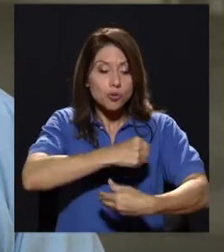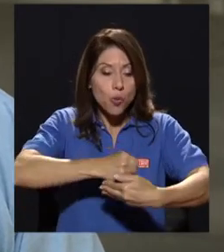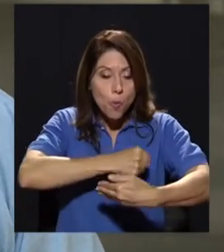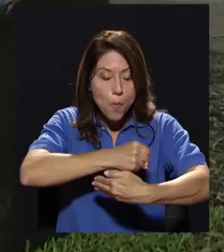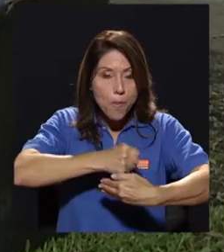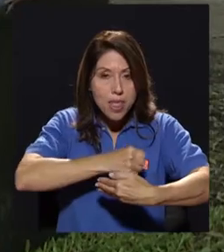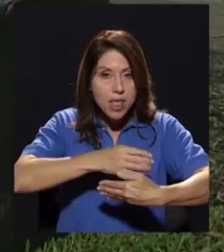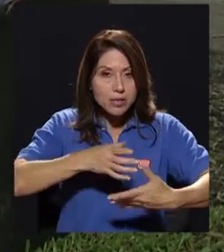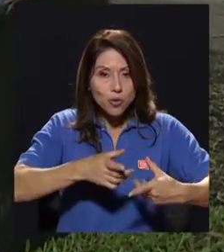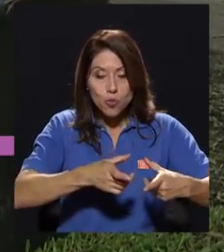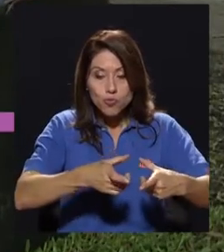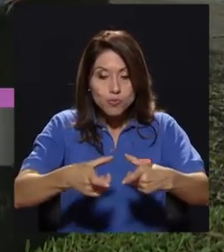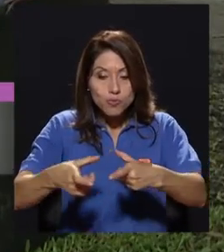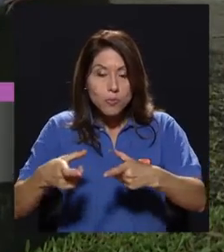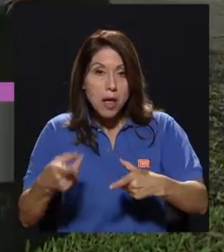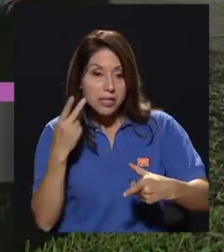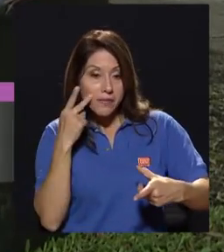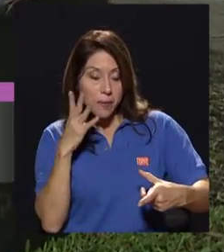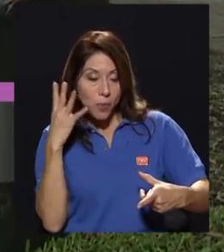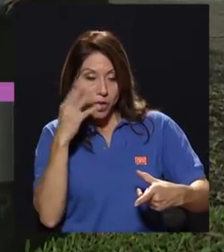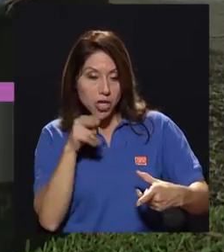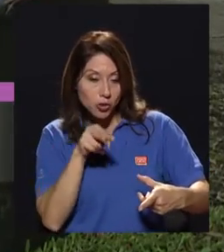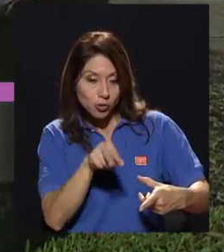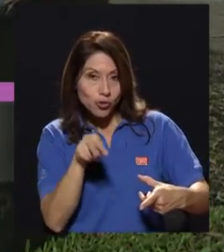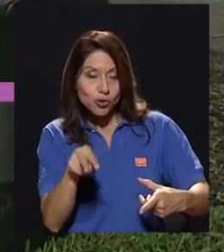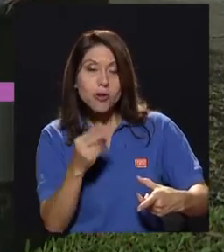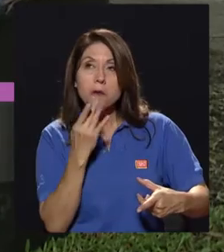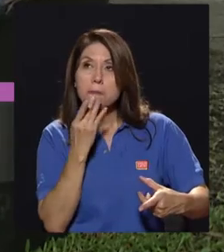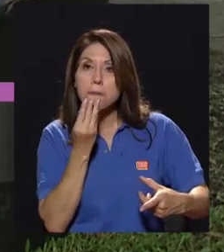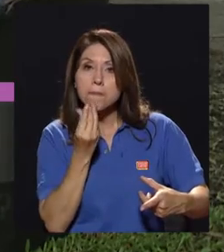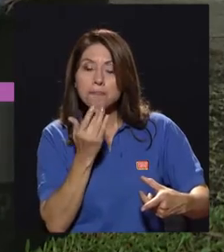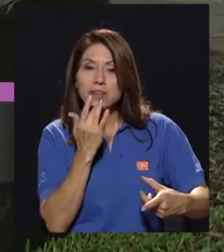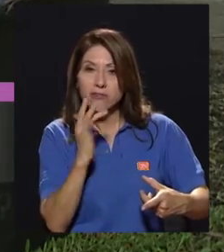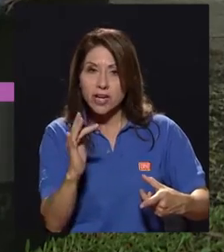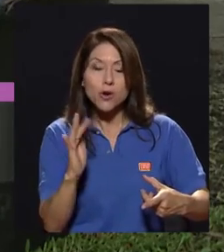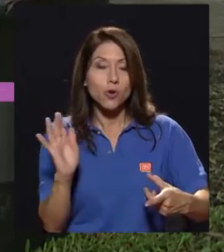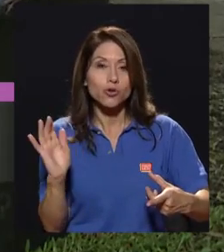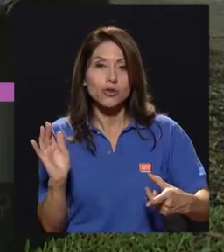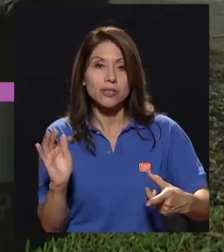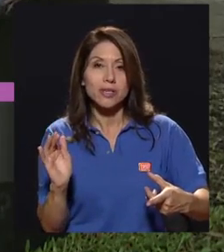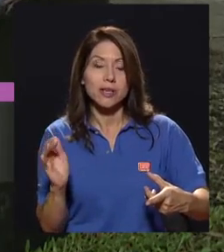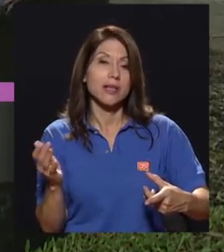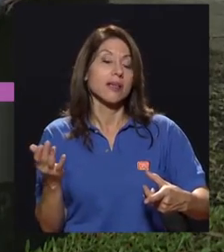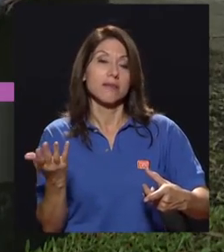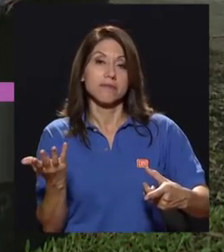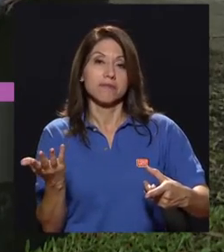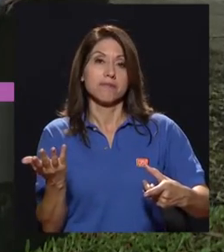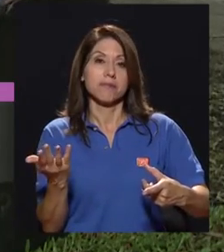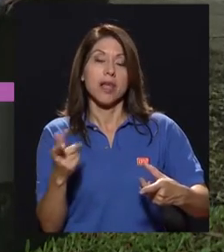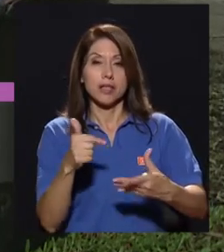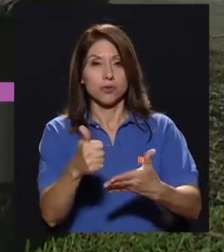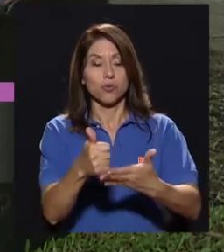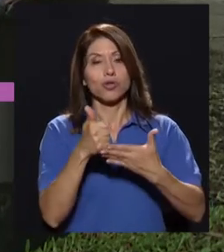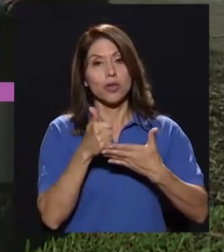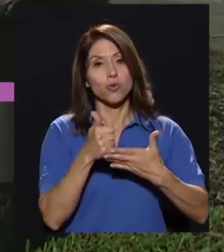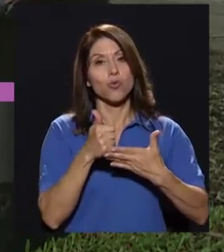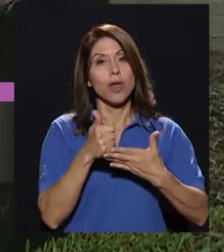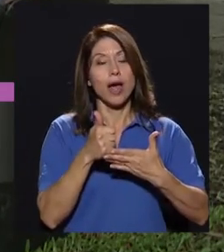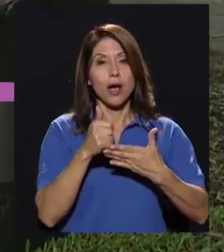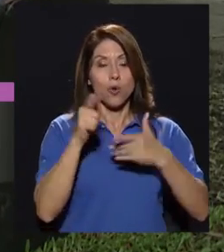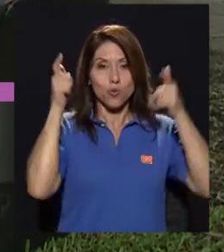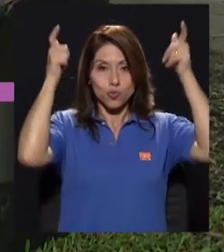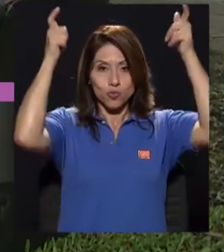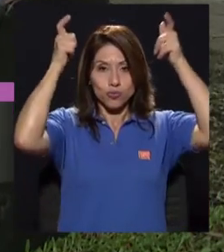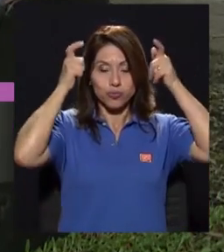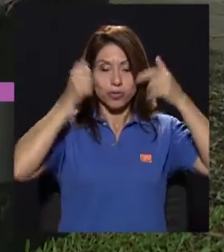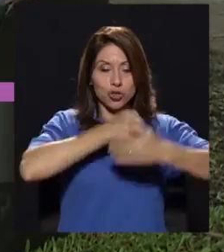que se ven bonitos a la vista y que saben ricos. Y nos ayuda para eso un